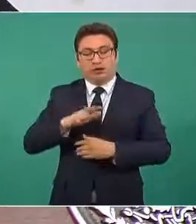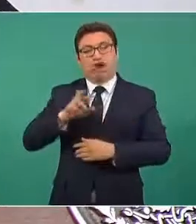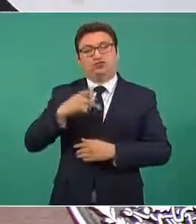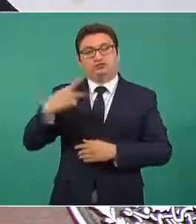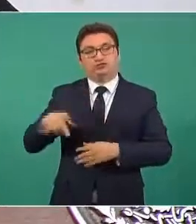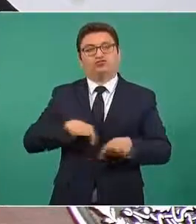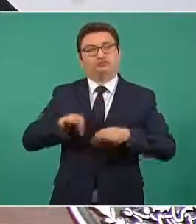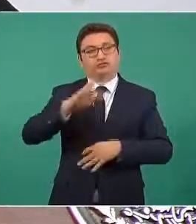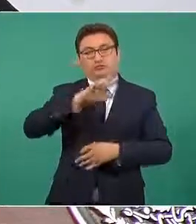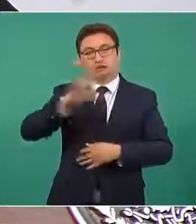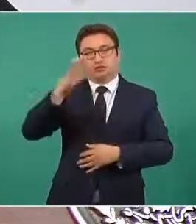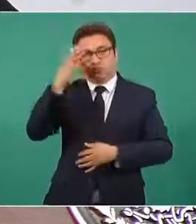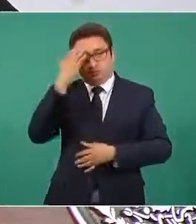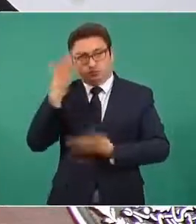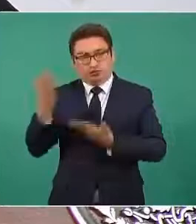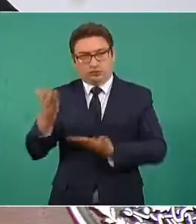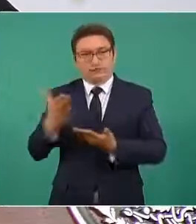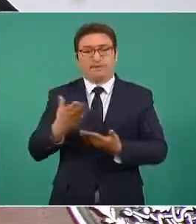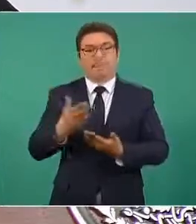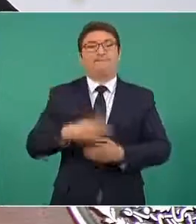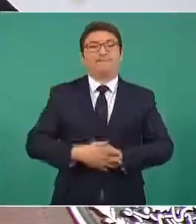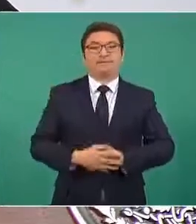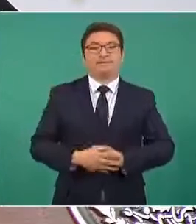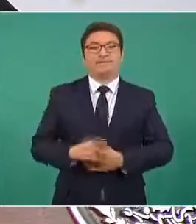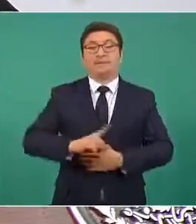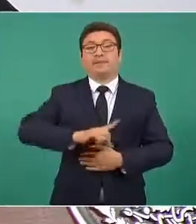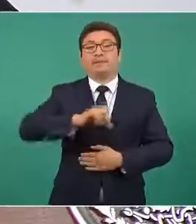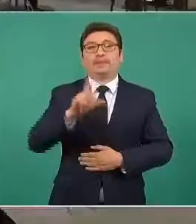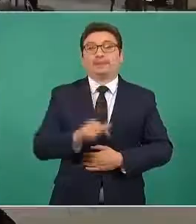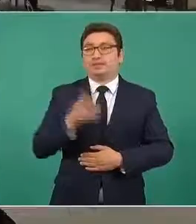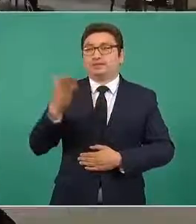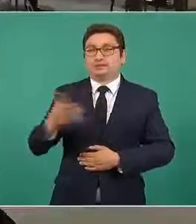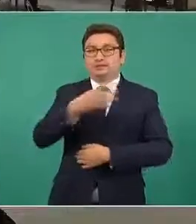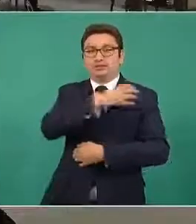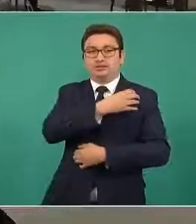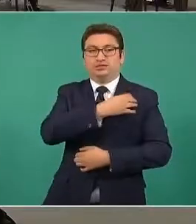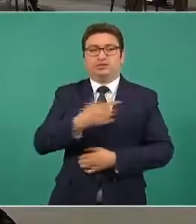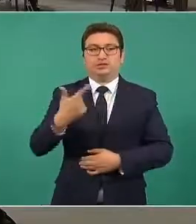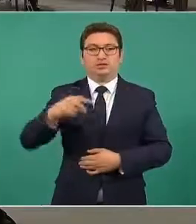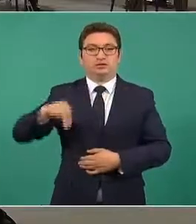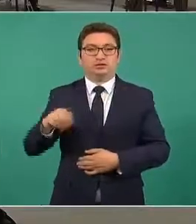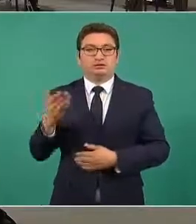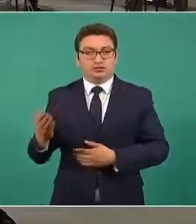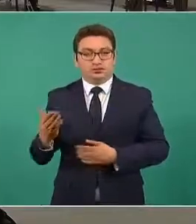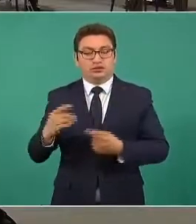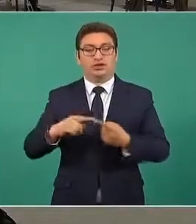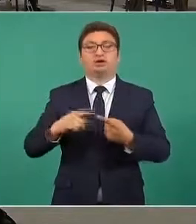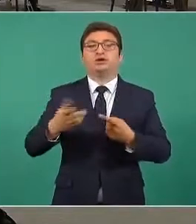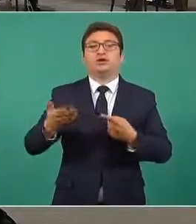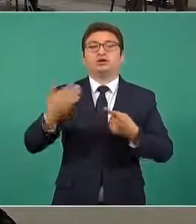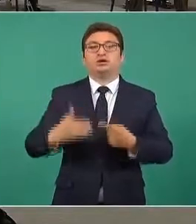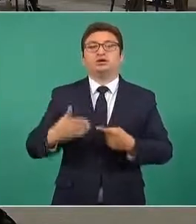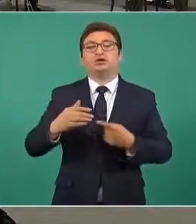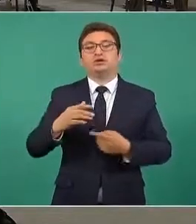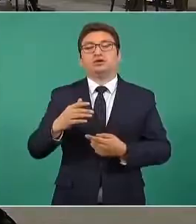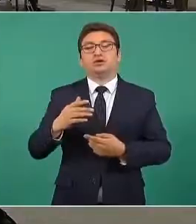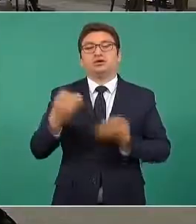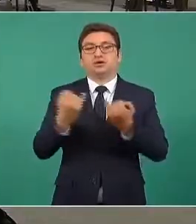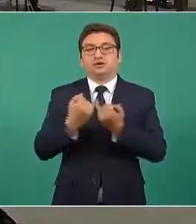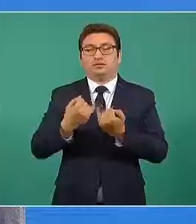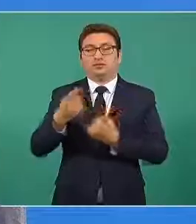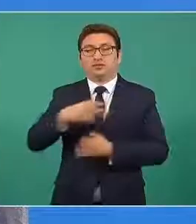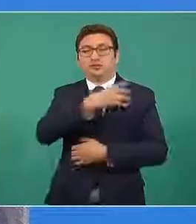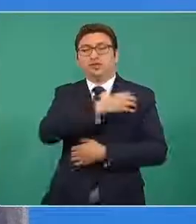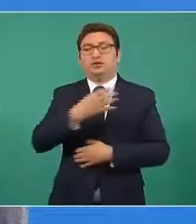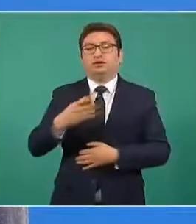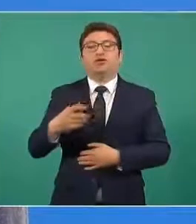darle la palabra enseguida al comandante de la Guardia Nacional, el general